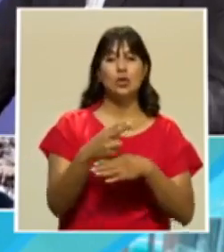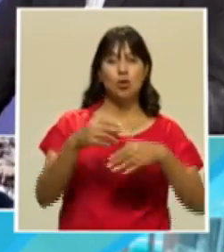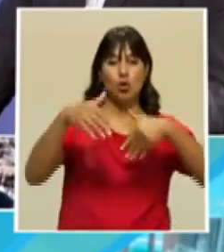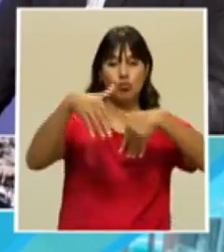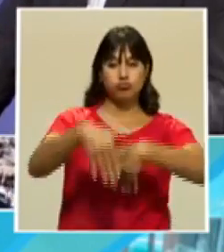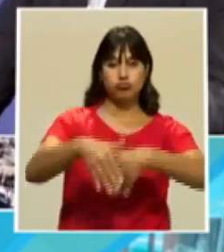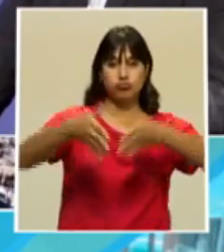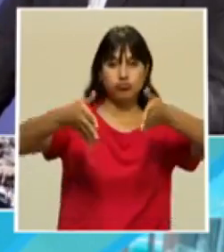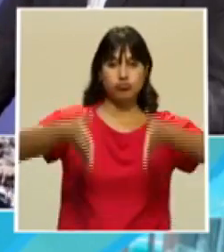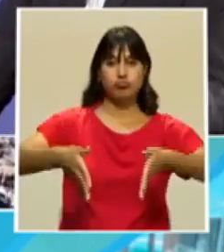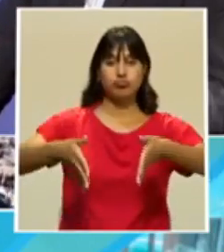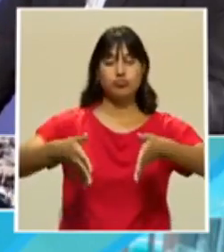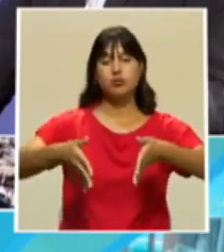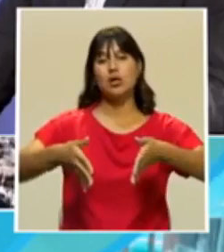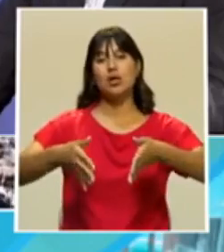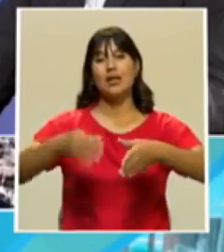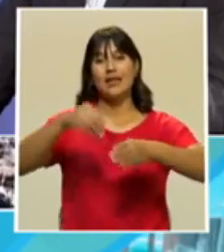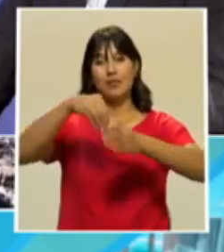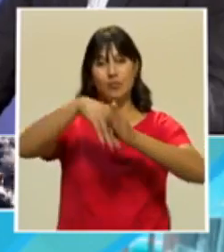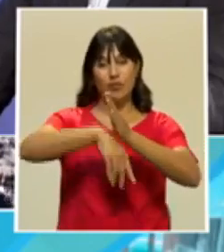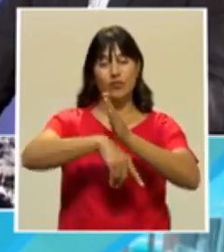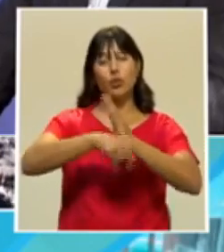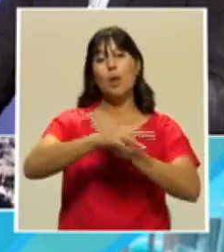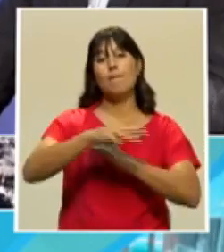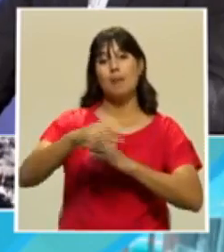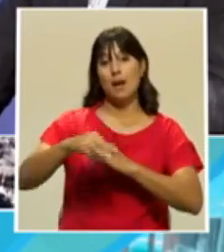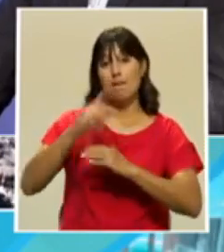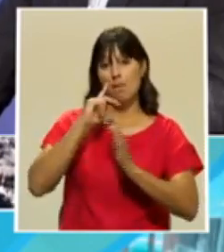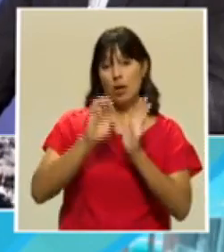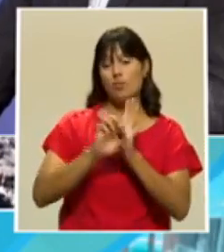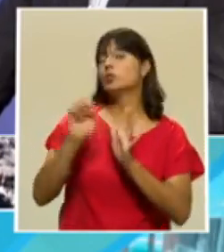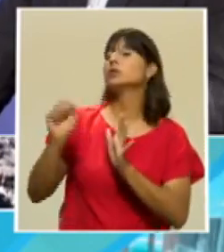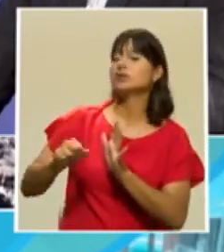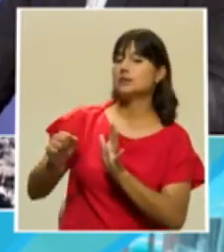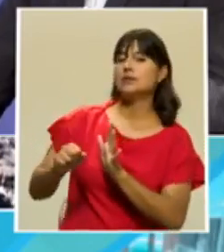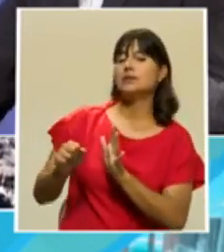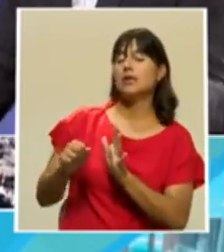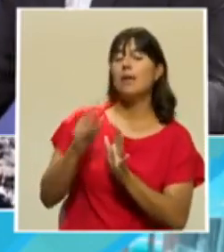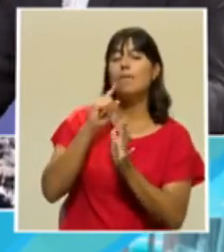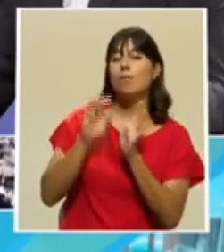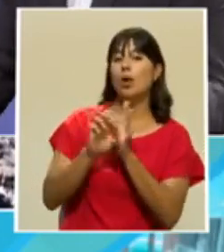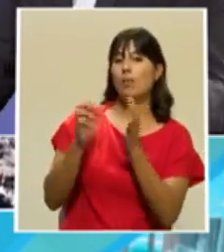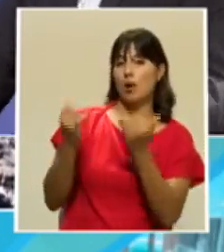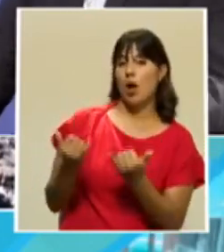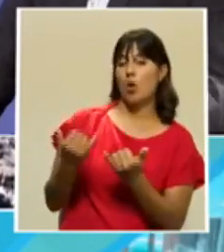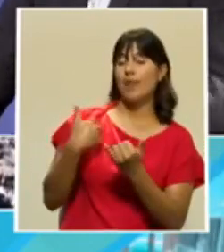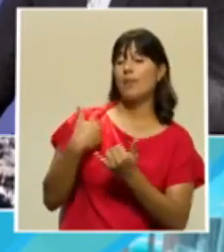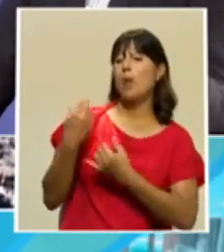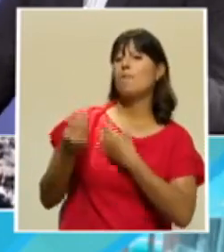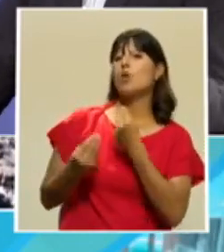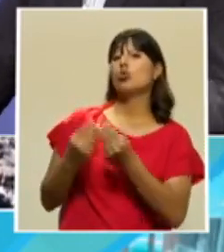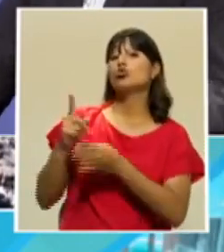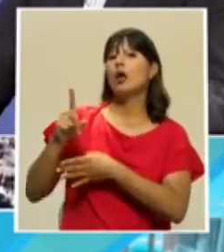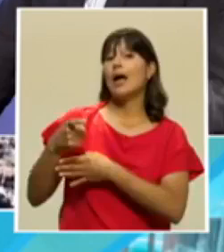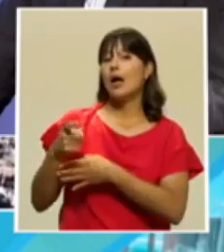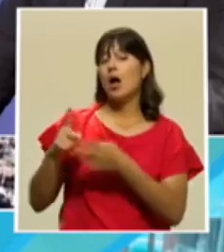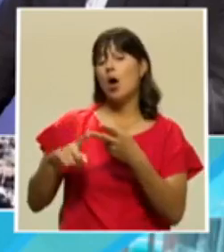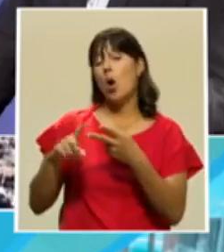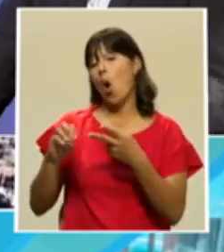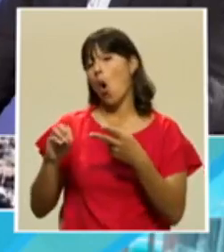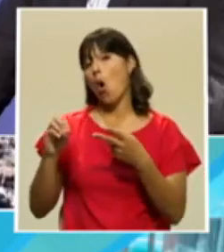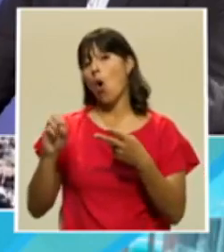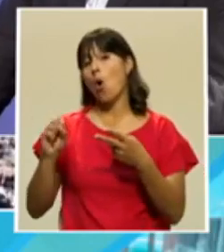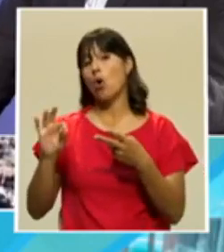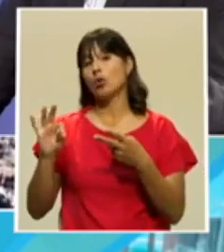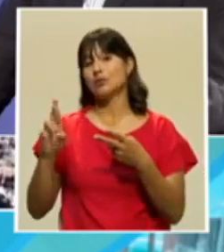flotantes, por ejemplo? ¿Cómo no? Y, por ejemplo, tenemos en este momento cultivos, ya no de camarón, pero cultivos de ostras, tenemos